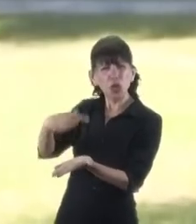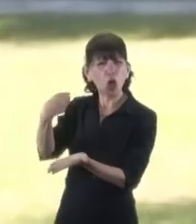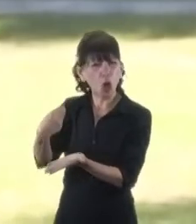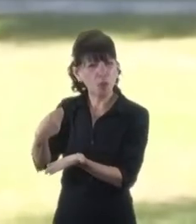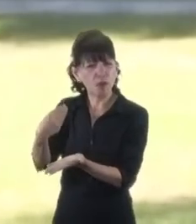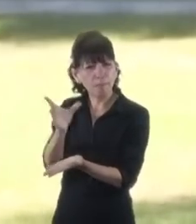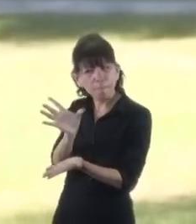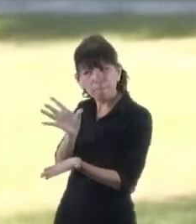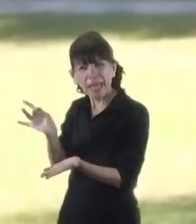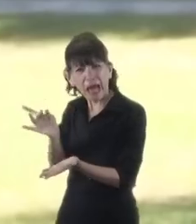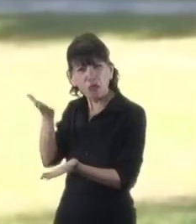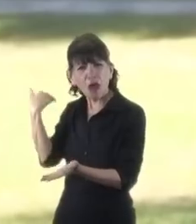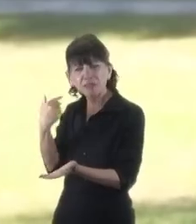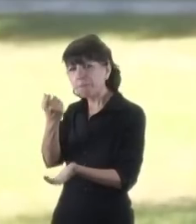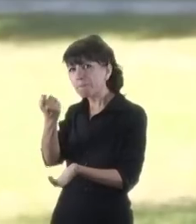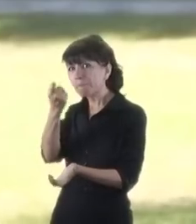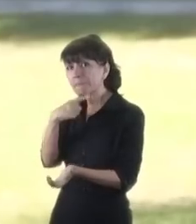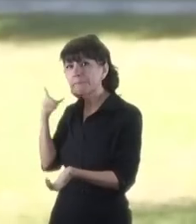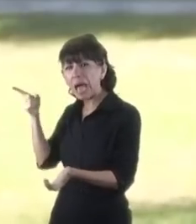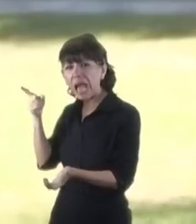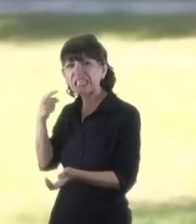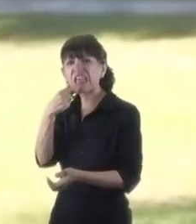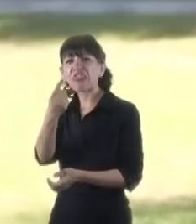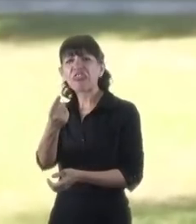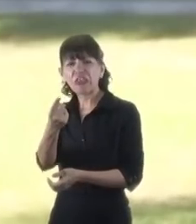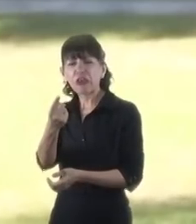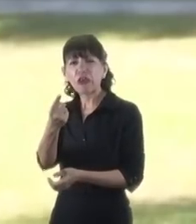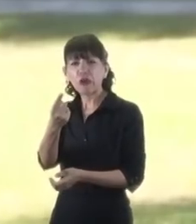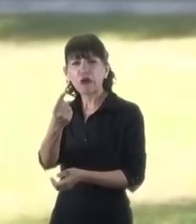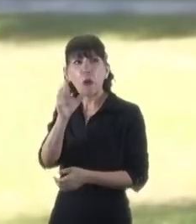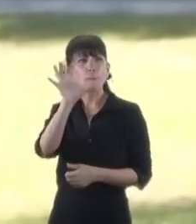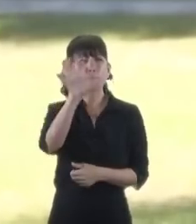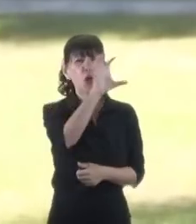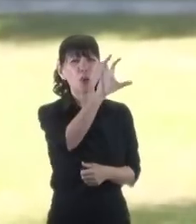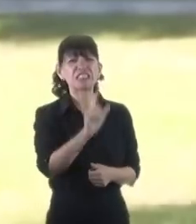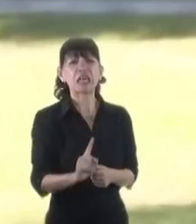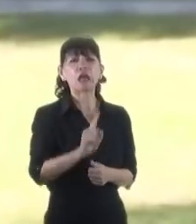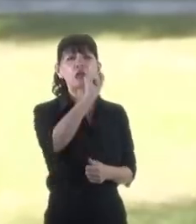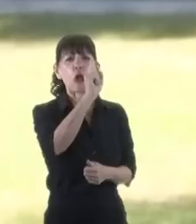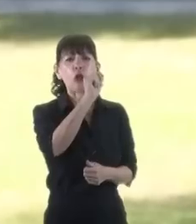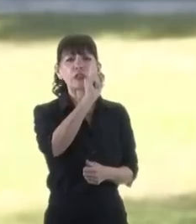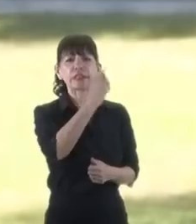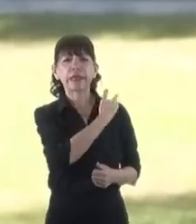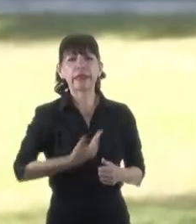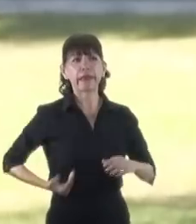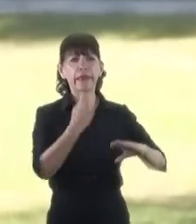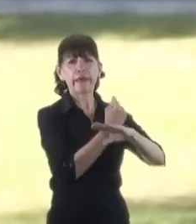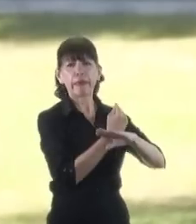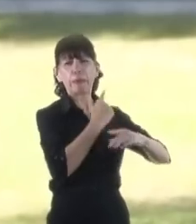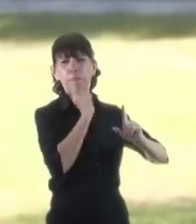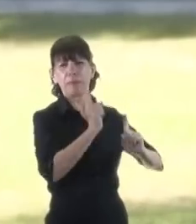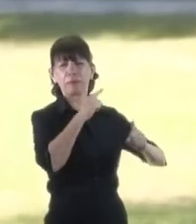de que Mauricio Macri tratara de feudos a las provincias norteñas en las que su espacio político